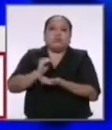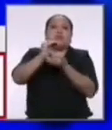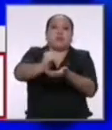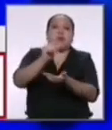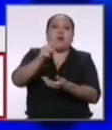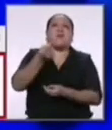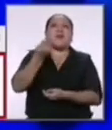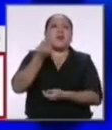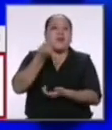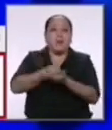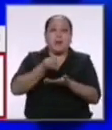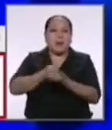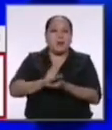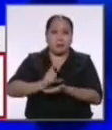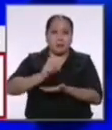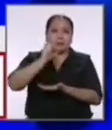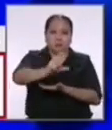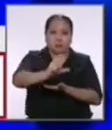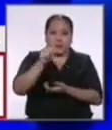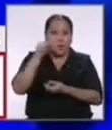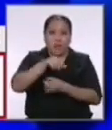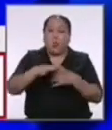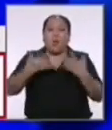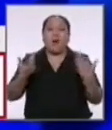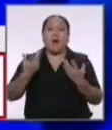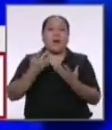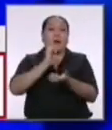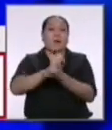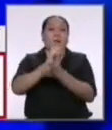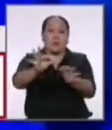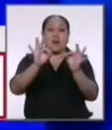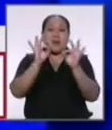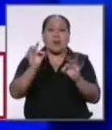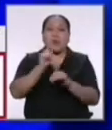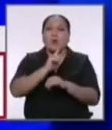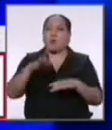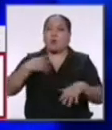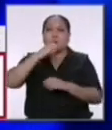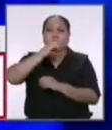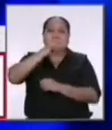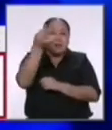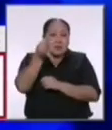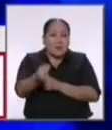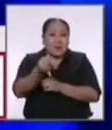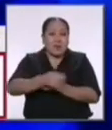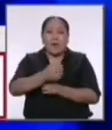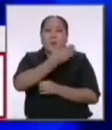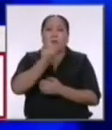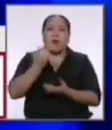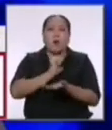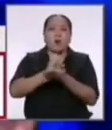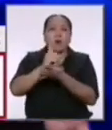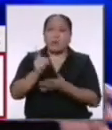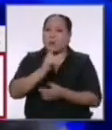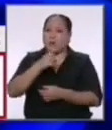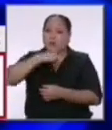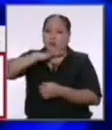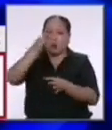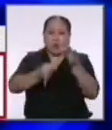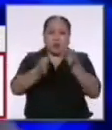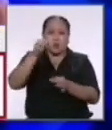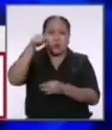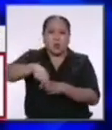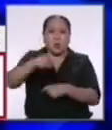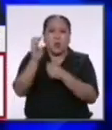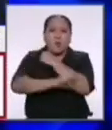sin dinero no hay educación de calidad sin dinero invertido en la educación no podemos hablar de verdad de mejora en la educación no podemos hablar de justicia